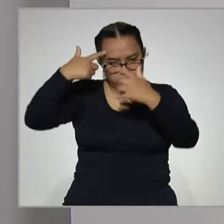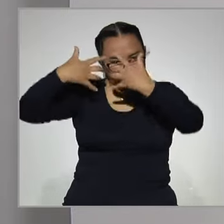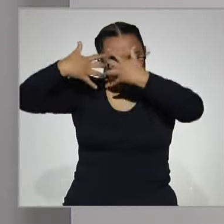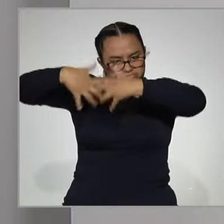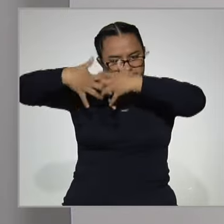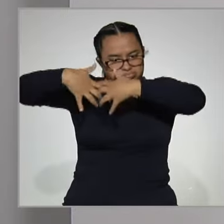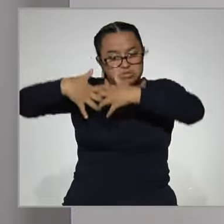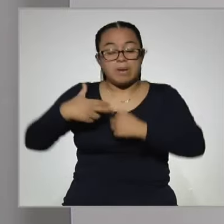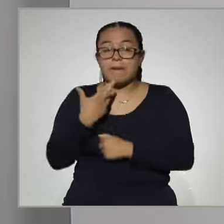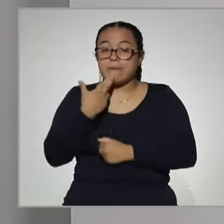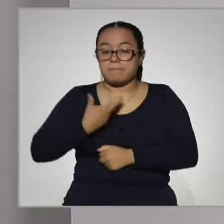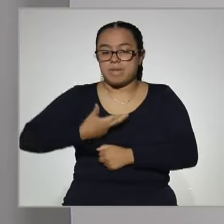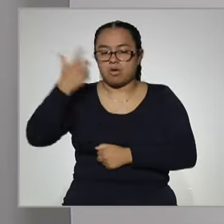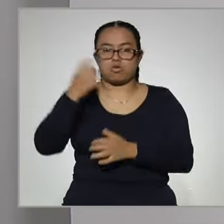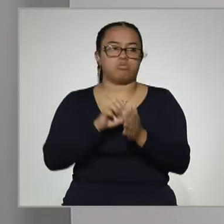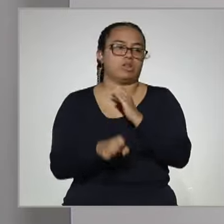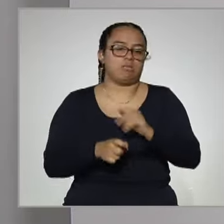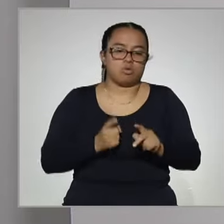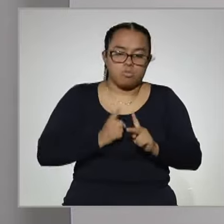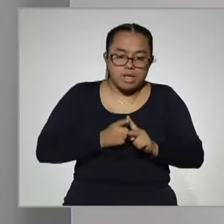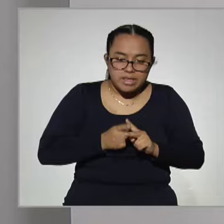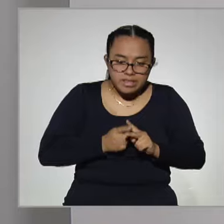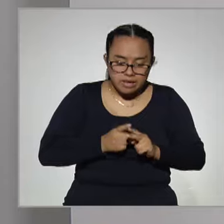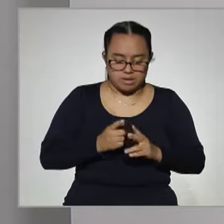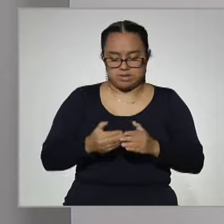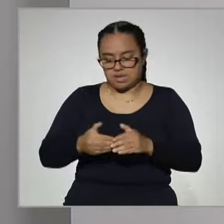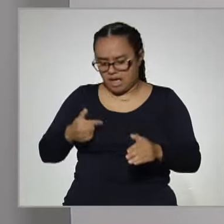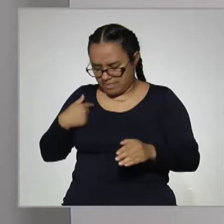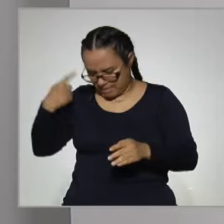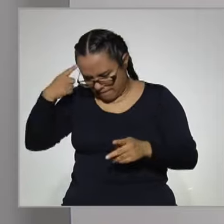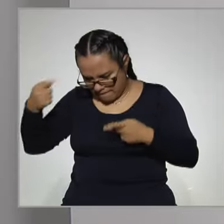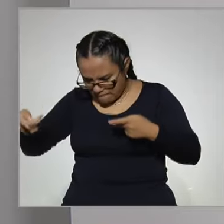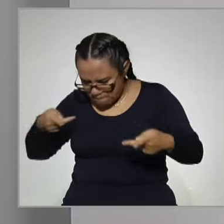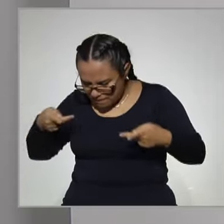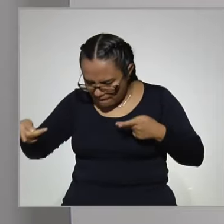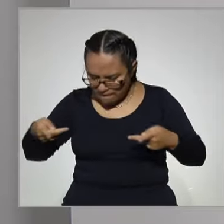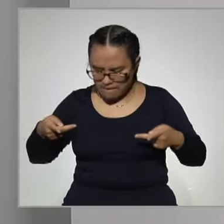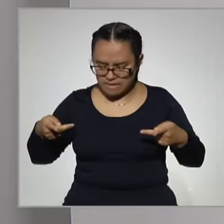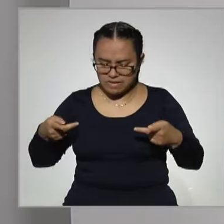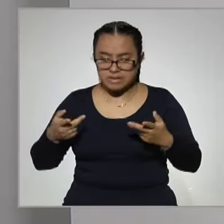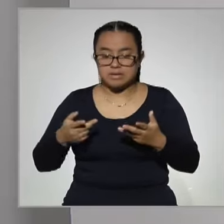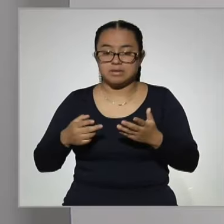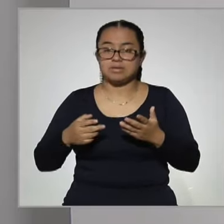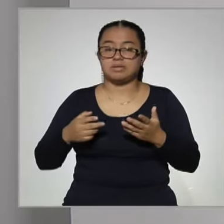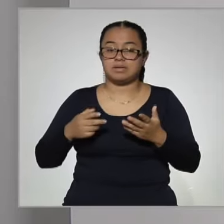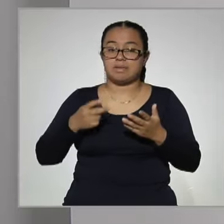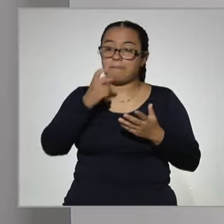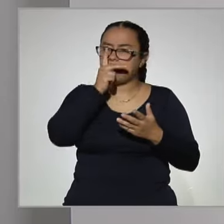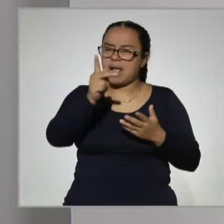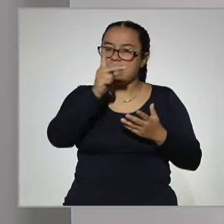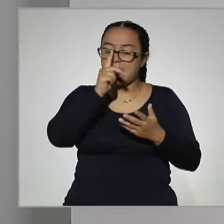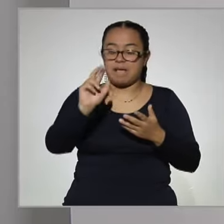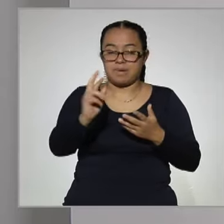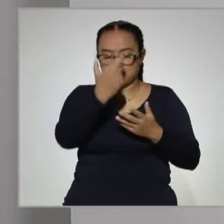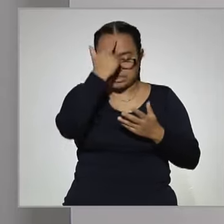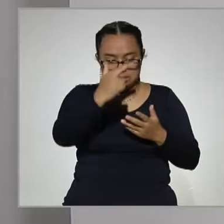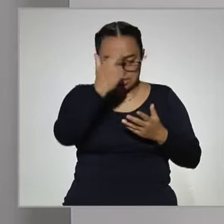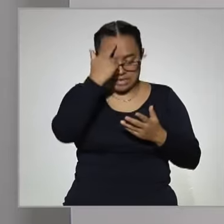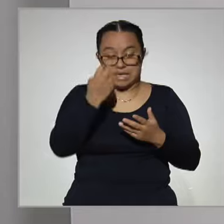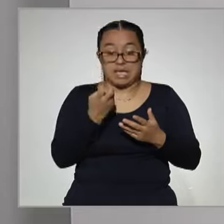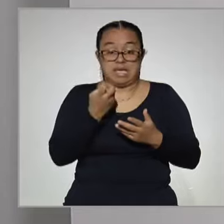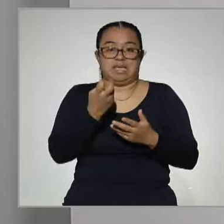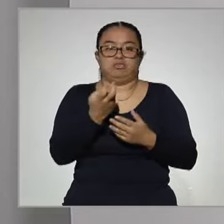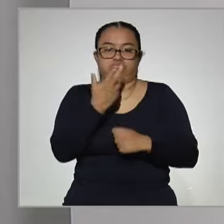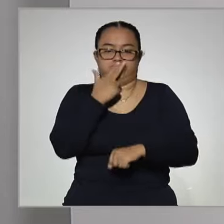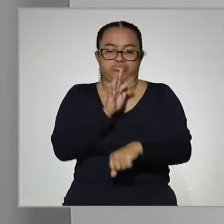Es decir, el cálculo, la planeación, el hecho de recordar palabras, tu vocabulario. Esos